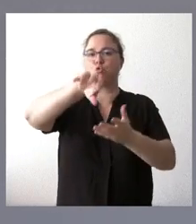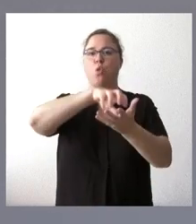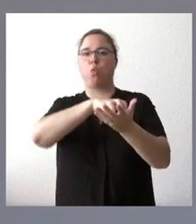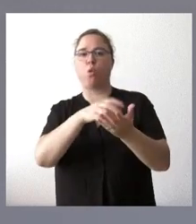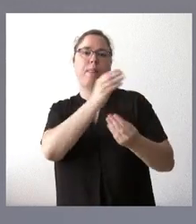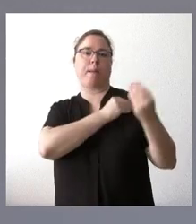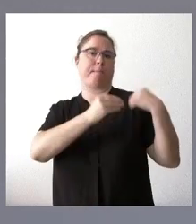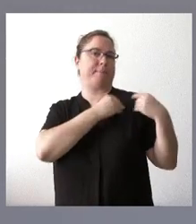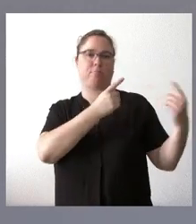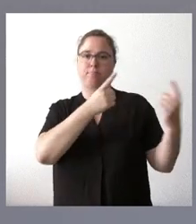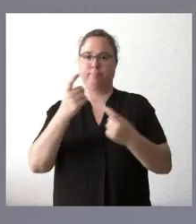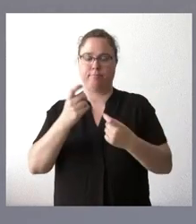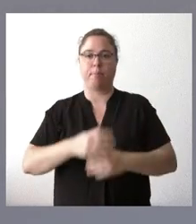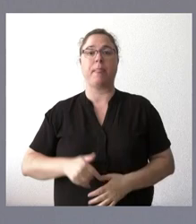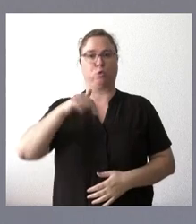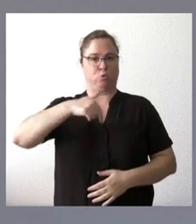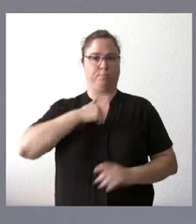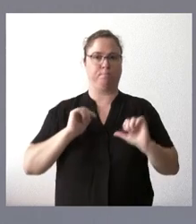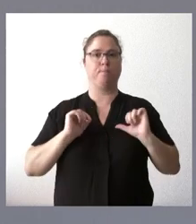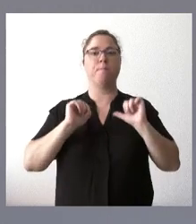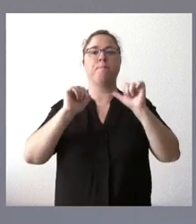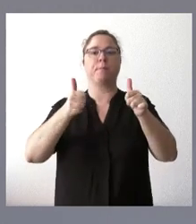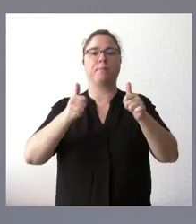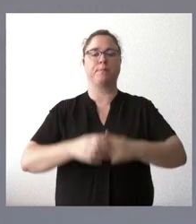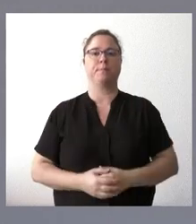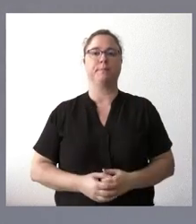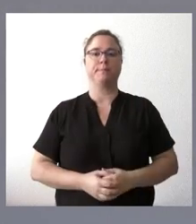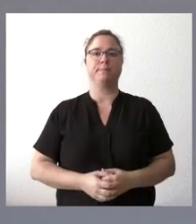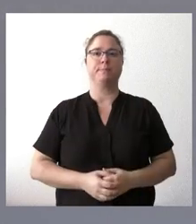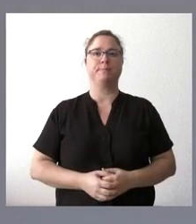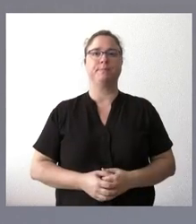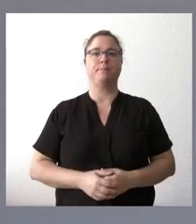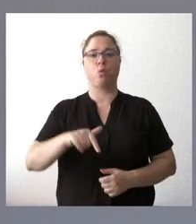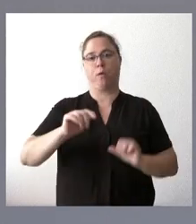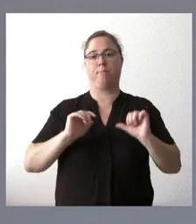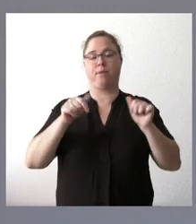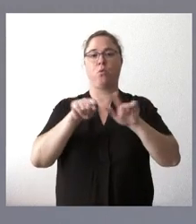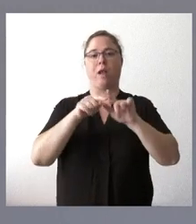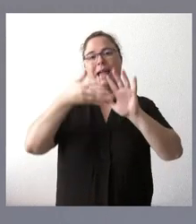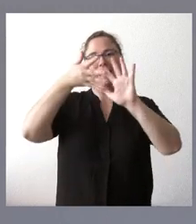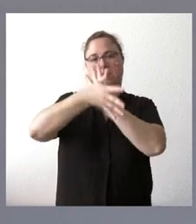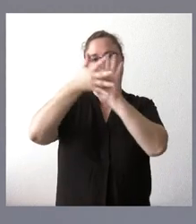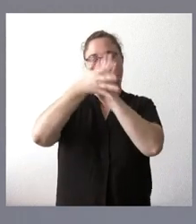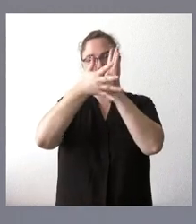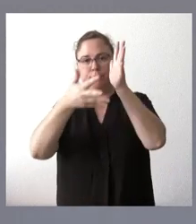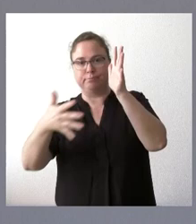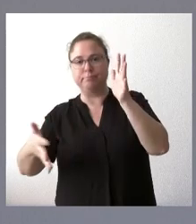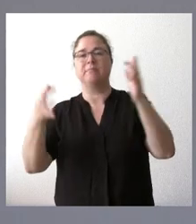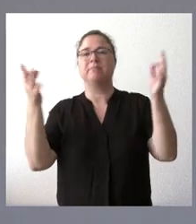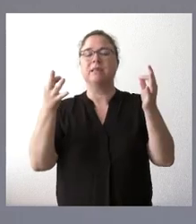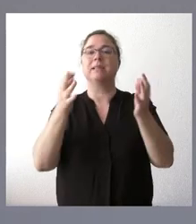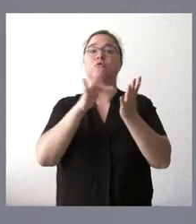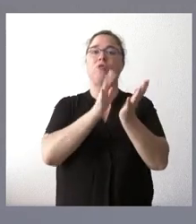formular. Y comenzaré yo con una explicación, con un relato de lo que han sido los